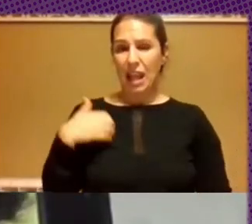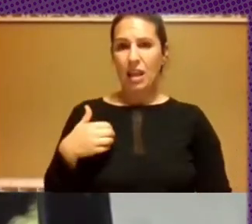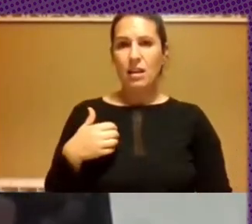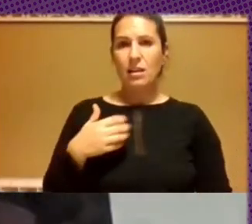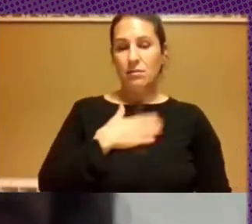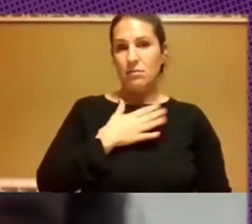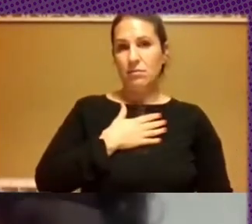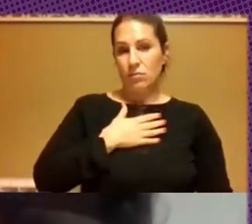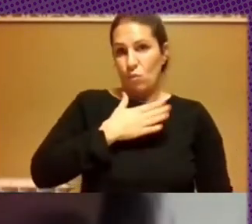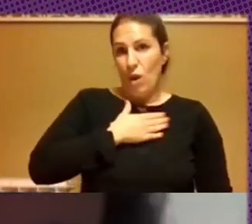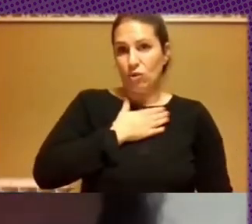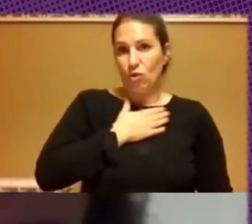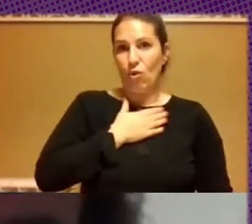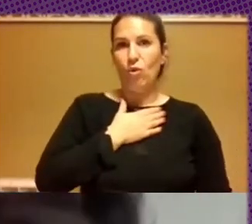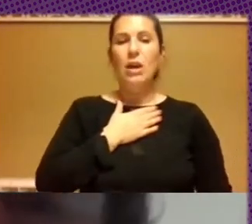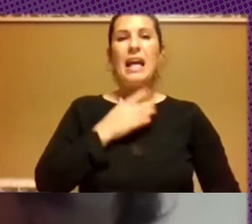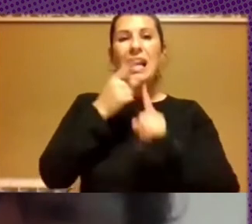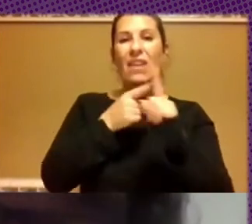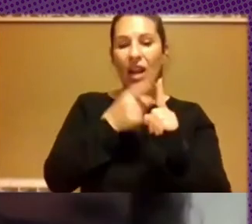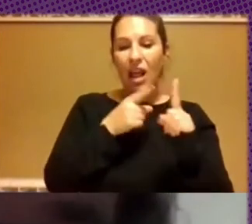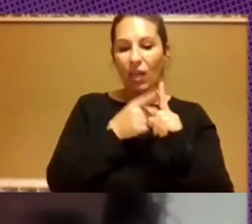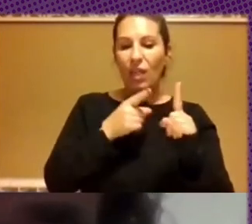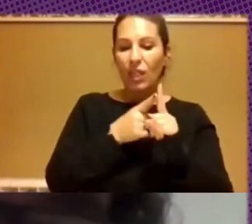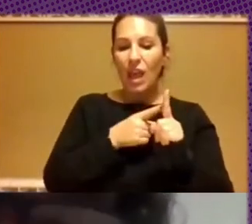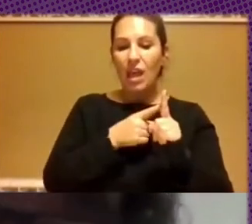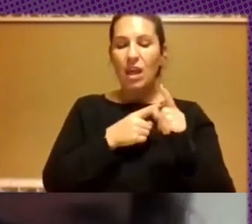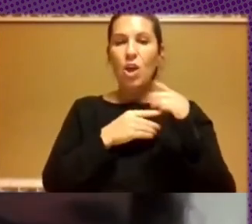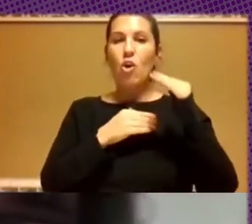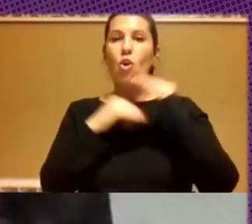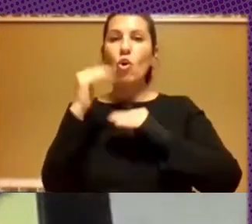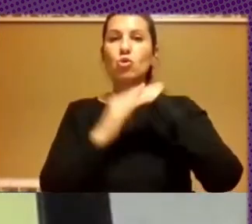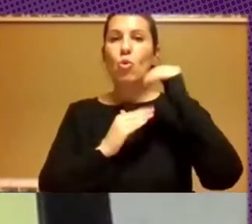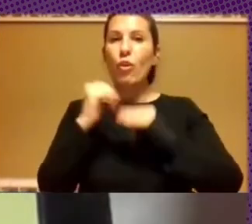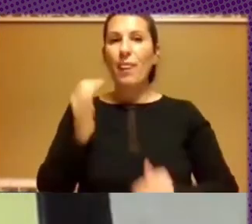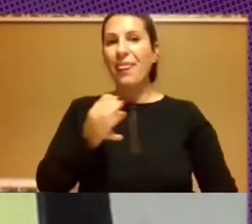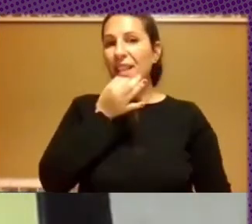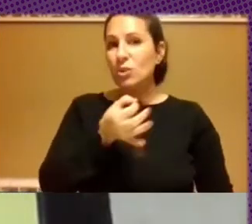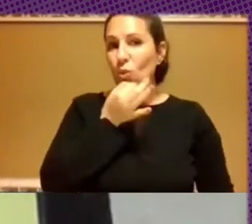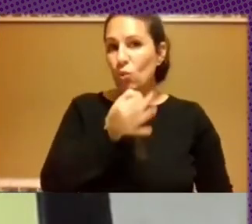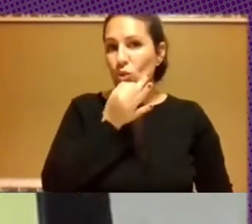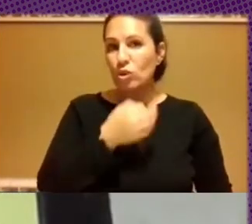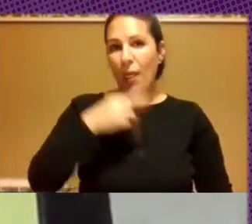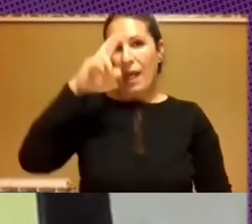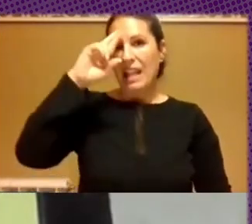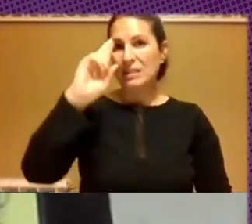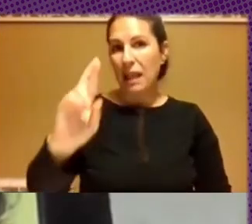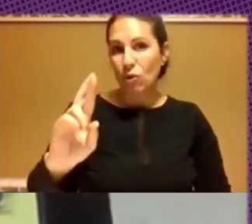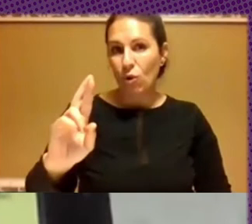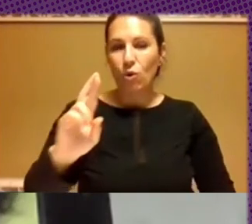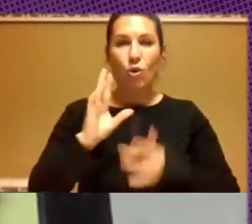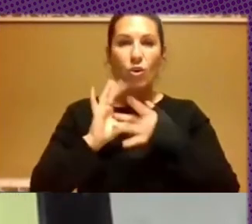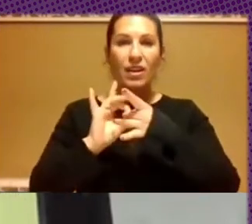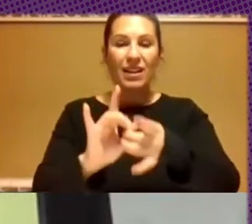el nuestro, que tiene como referencia la construcción de discursos del respeto en torno a la